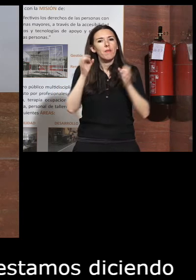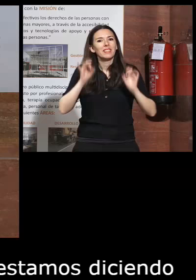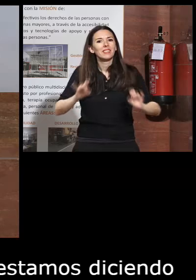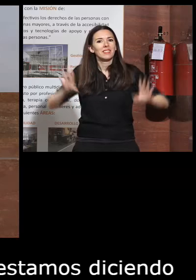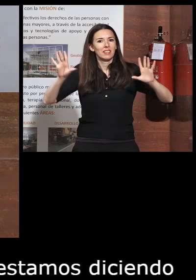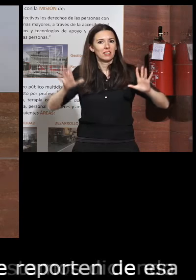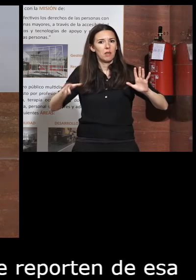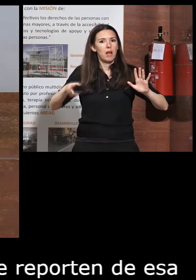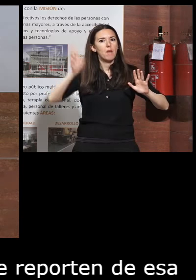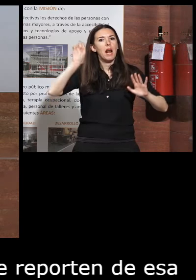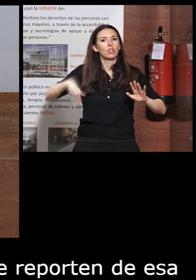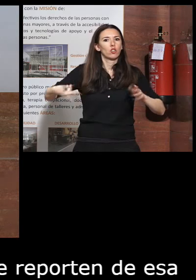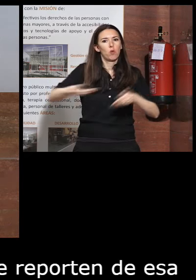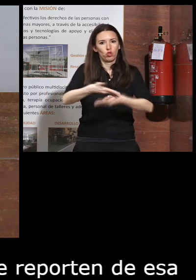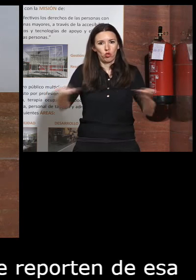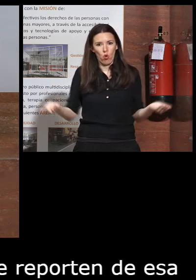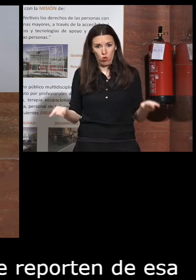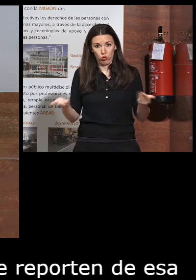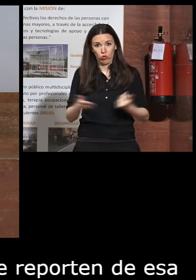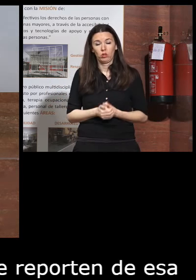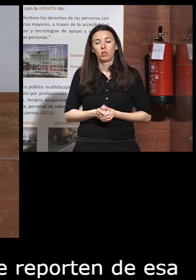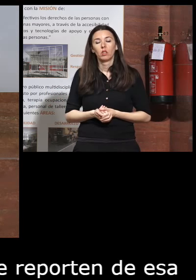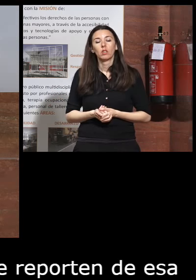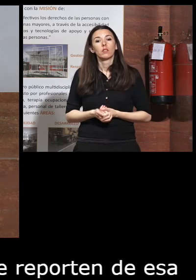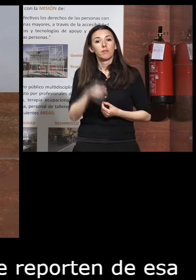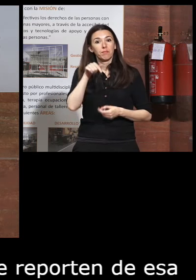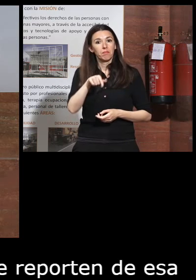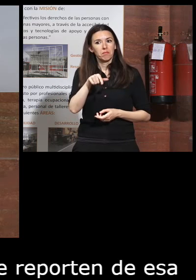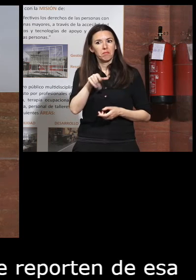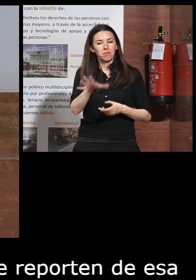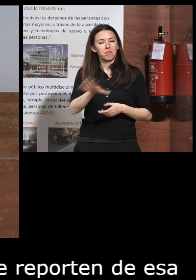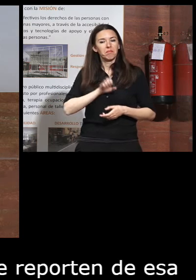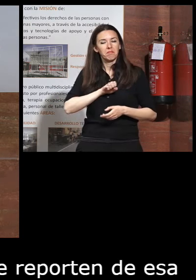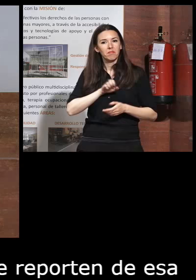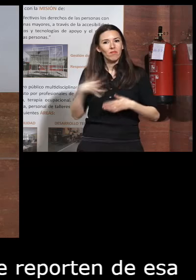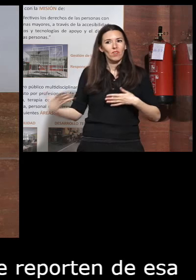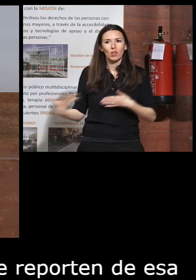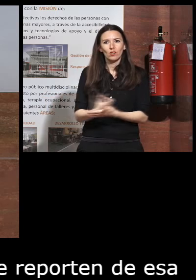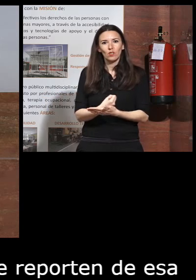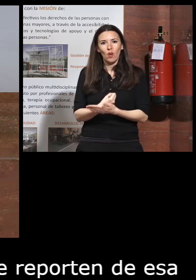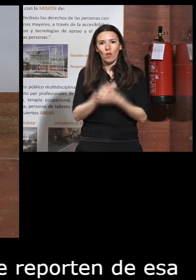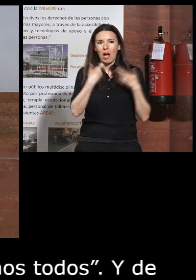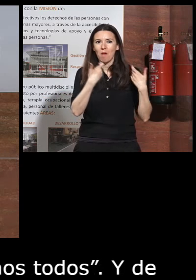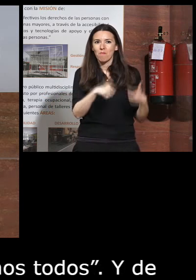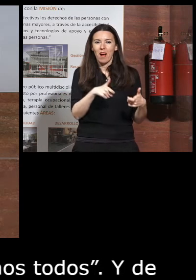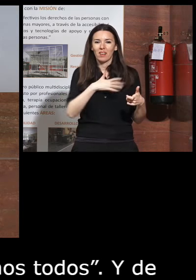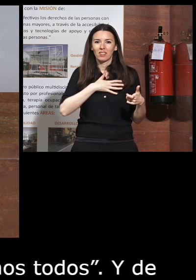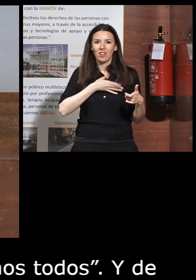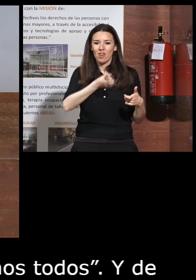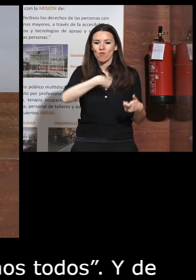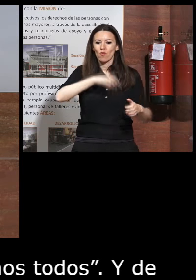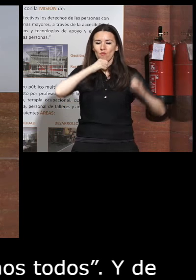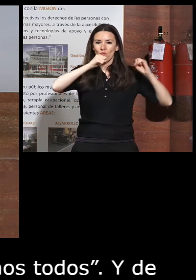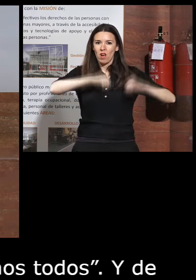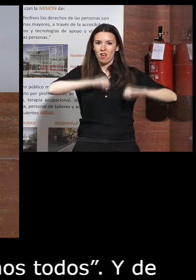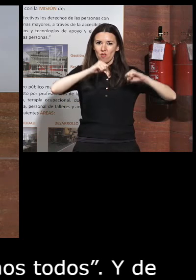ese somos todos y de ahí hoy me llevo toda esa parte más de nuestros mayores